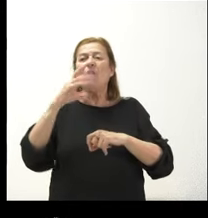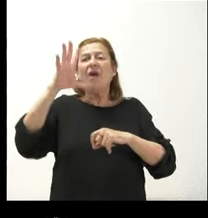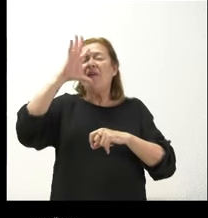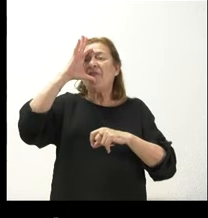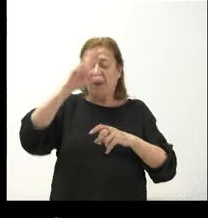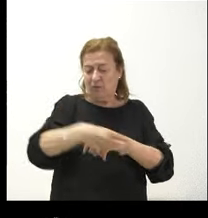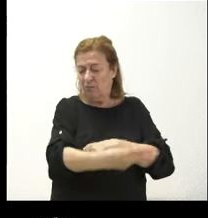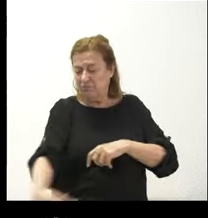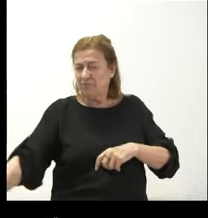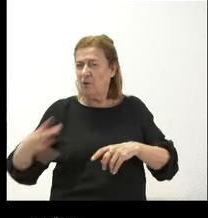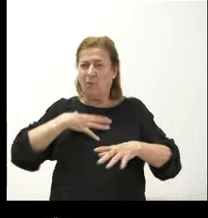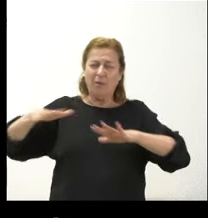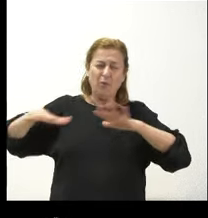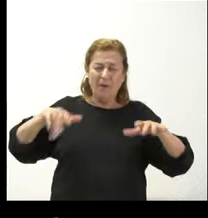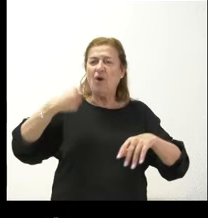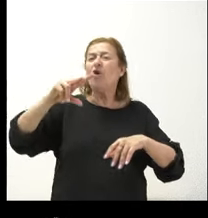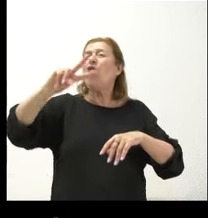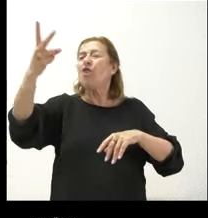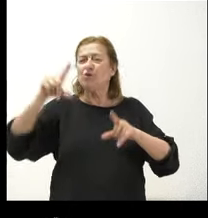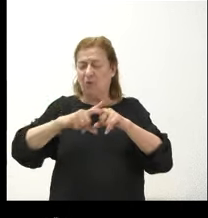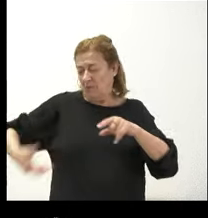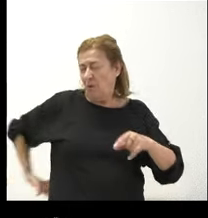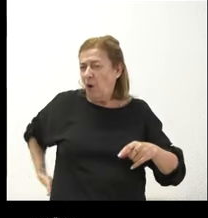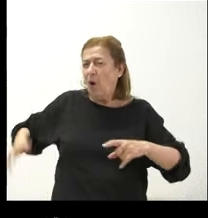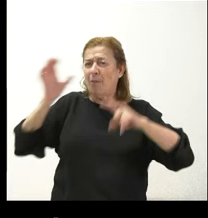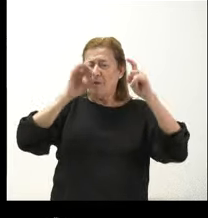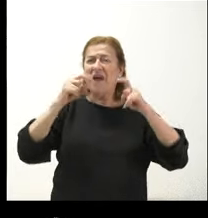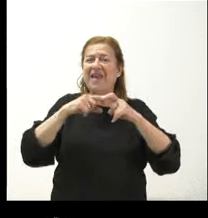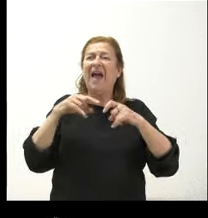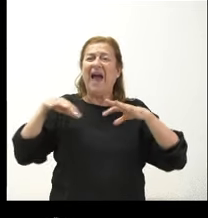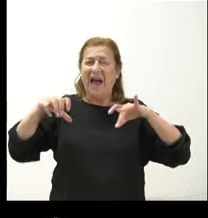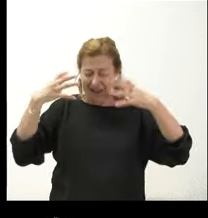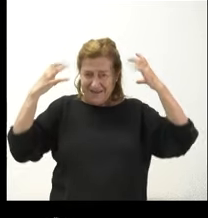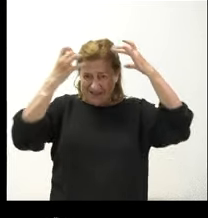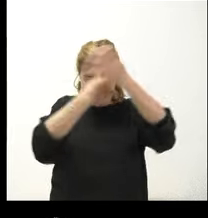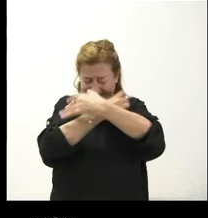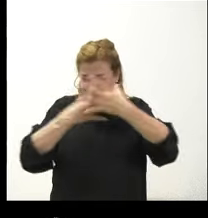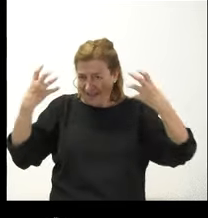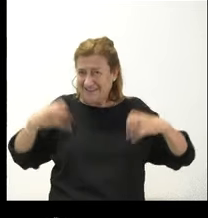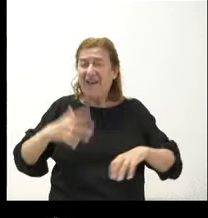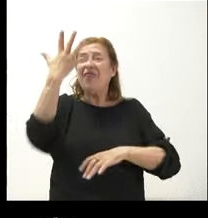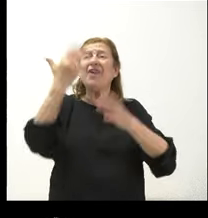problemas de movilidad, otros dos con hernias abdominales y telarañas encima de animales. Entonces, cinco días después,